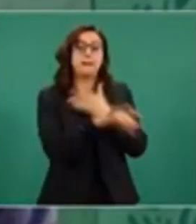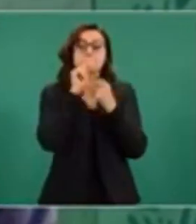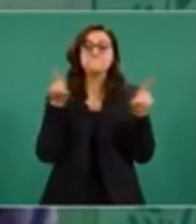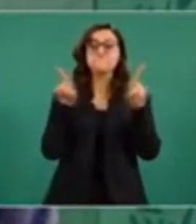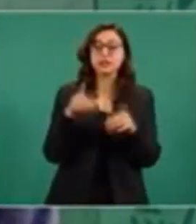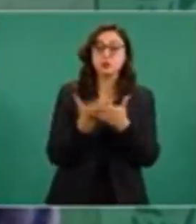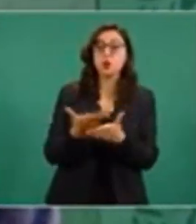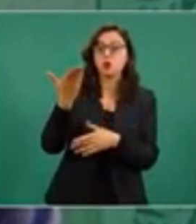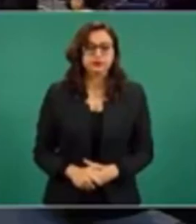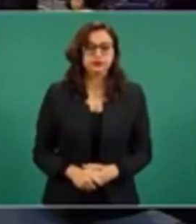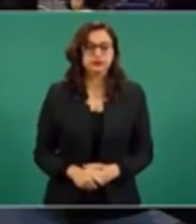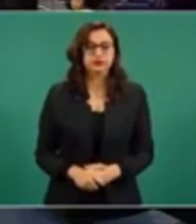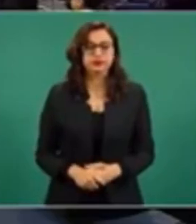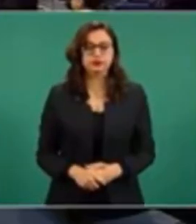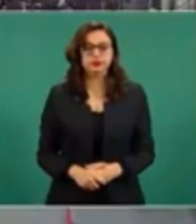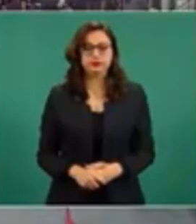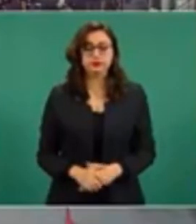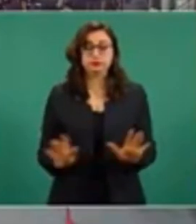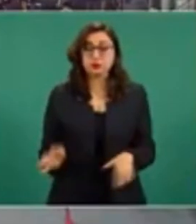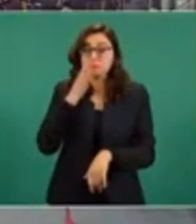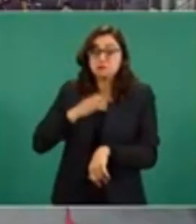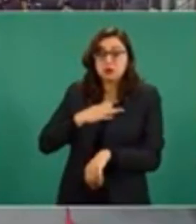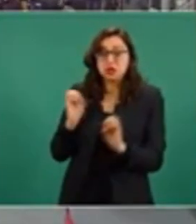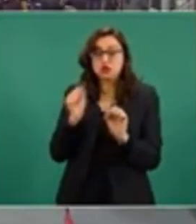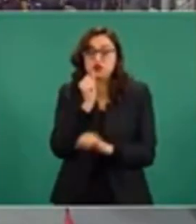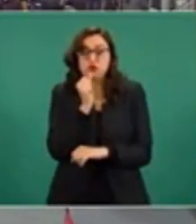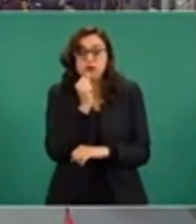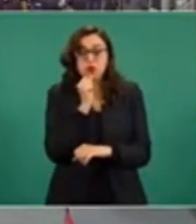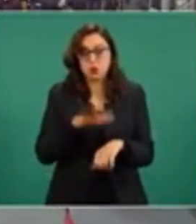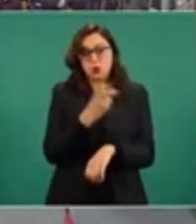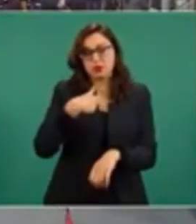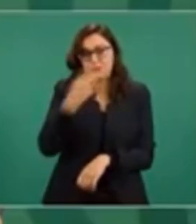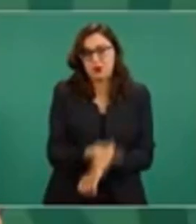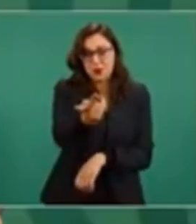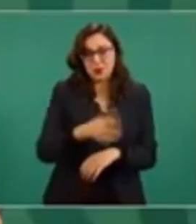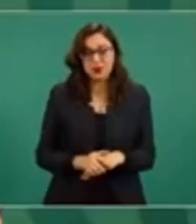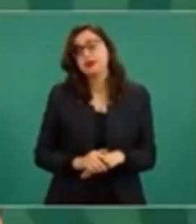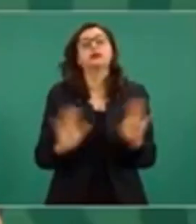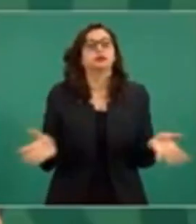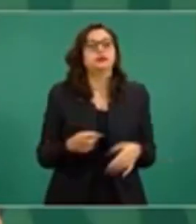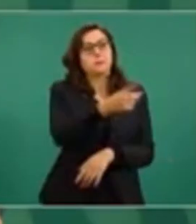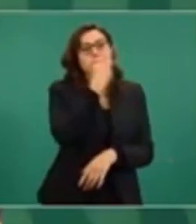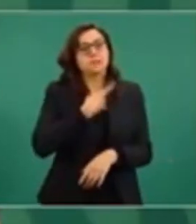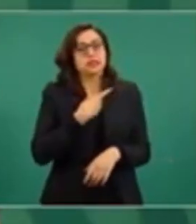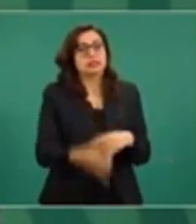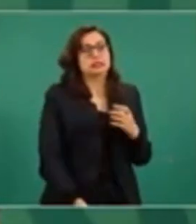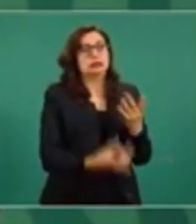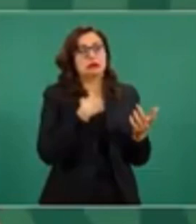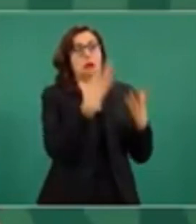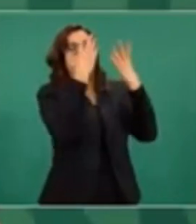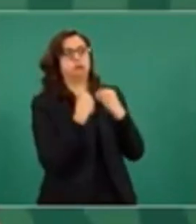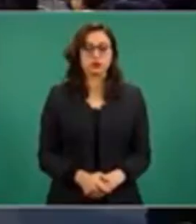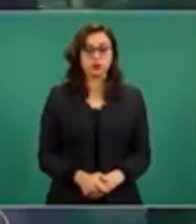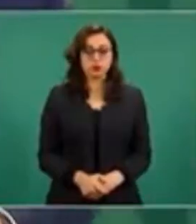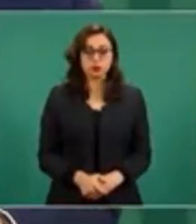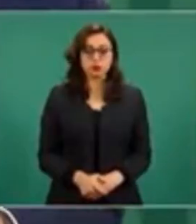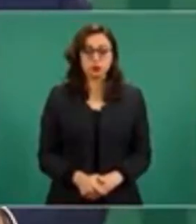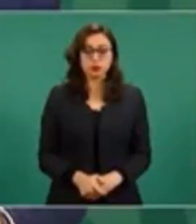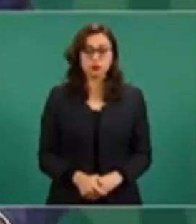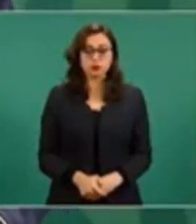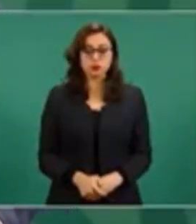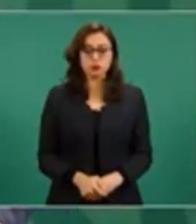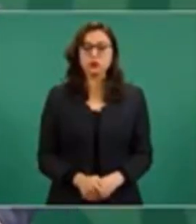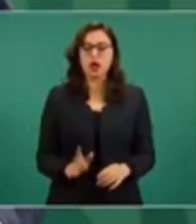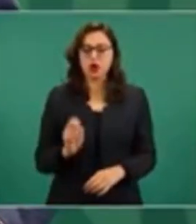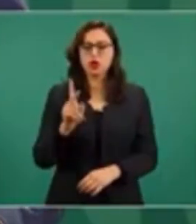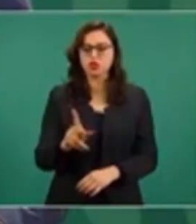gobernadores como lo hizo Madero en su momento, ahora no me han notificado, eso les pregunté a ustedes, ahora si van a censurar, pues vamos a aprovechar estos días, pues sí, yo no